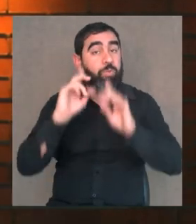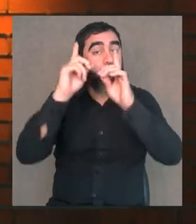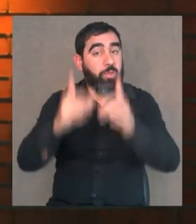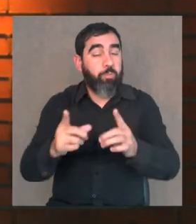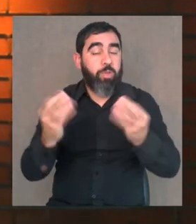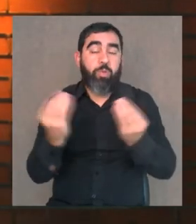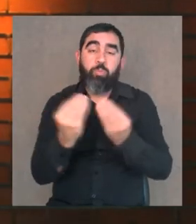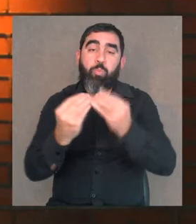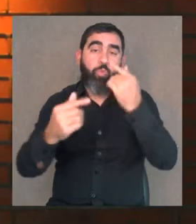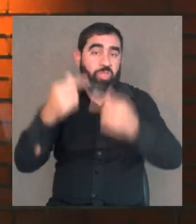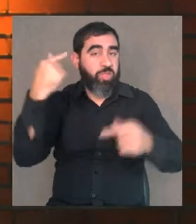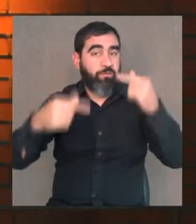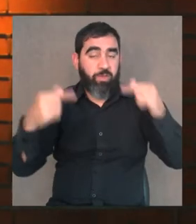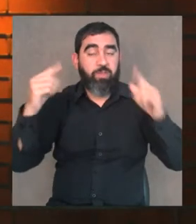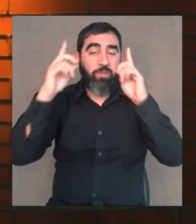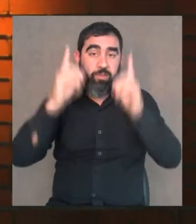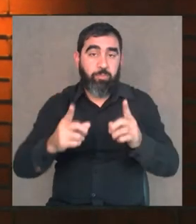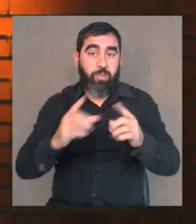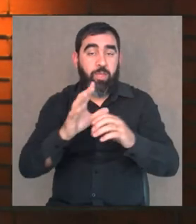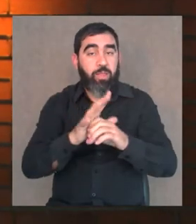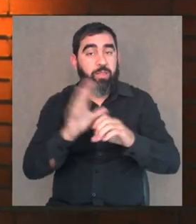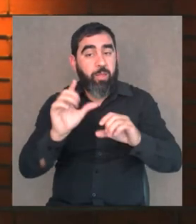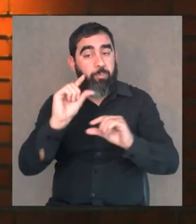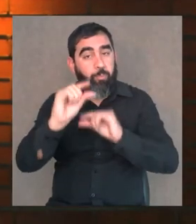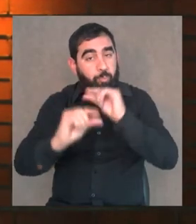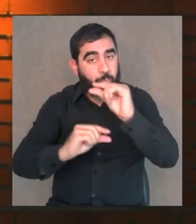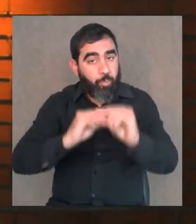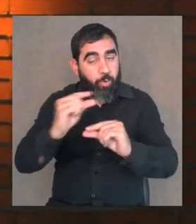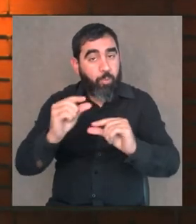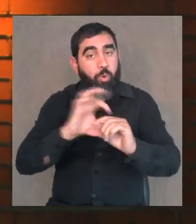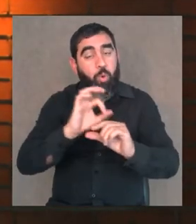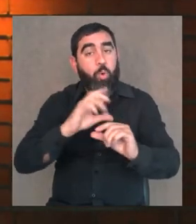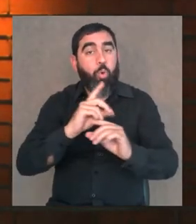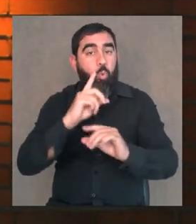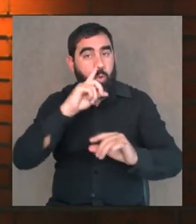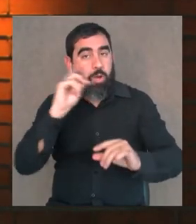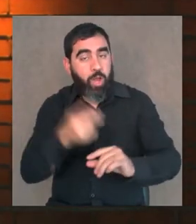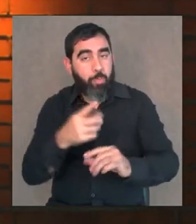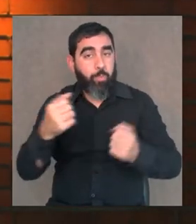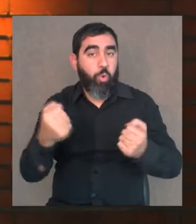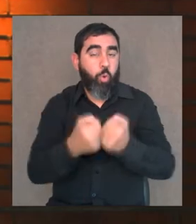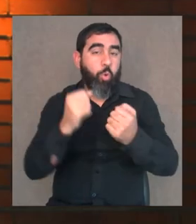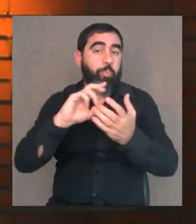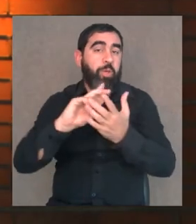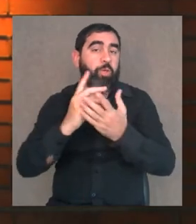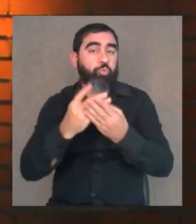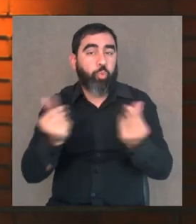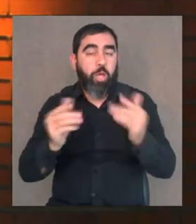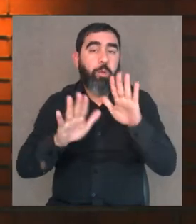un montón de posibilidades entre medio, destapando progresivamente y cerrando.